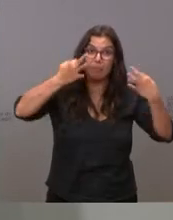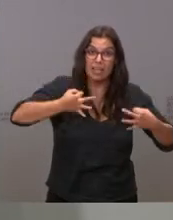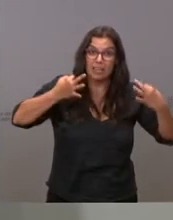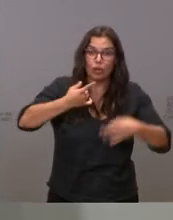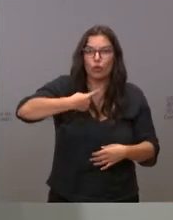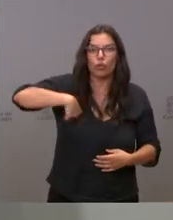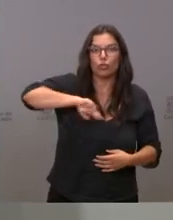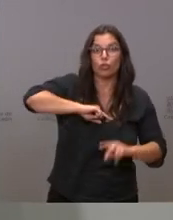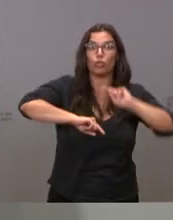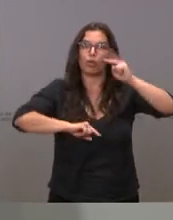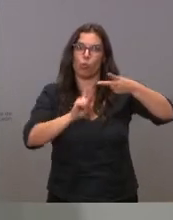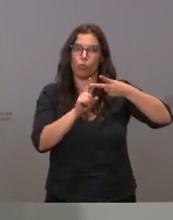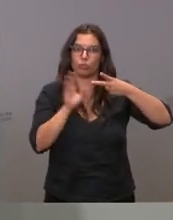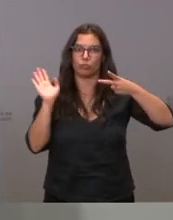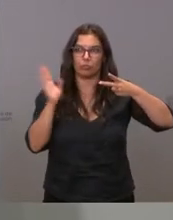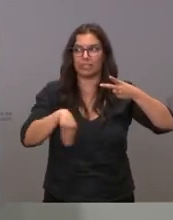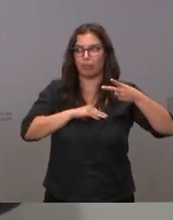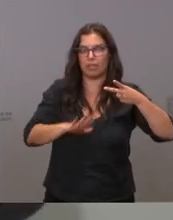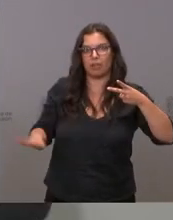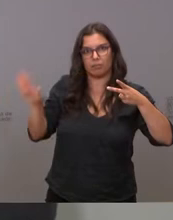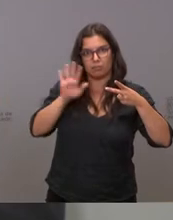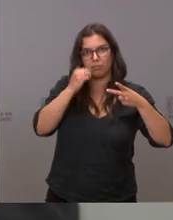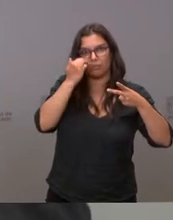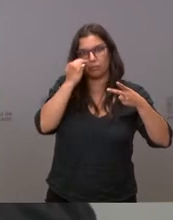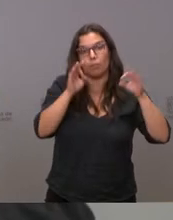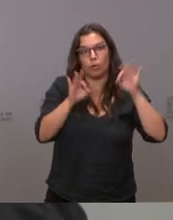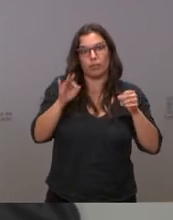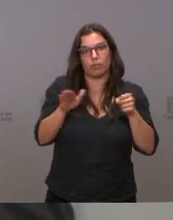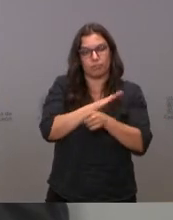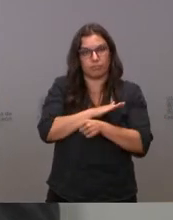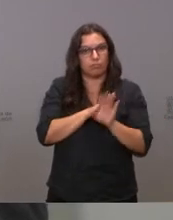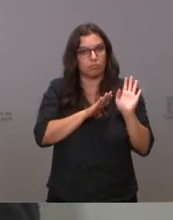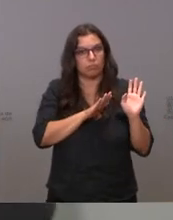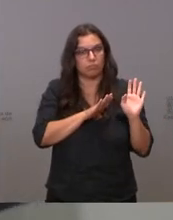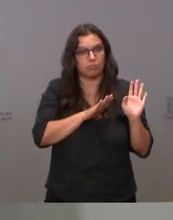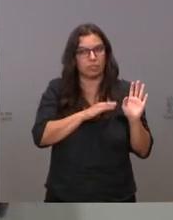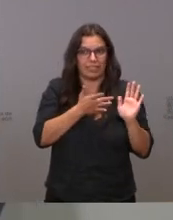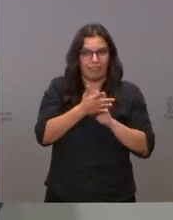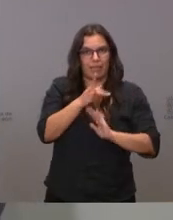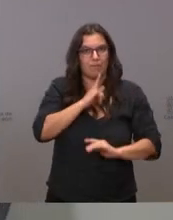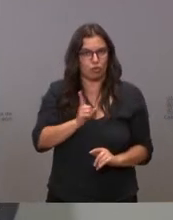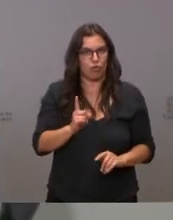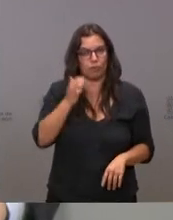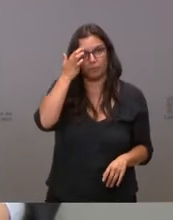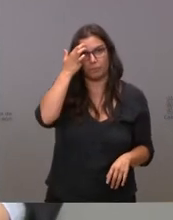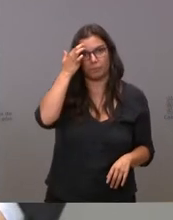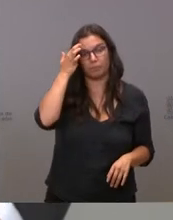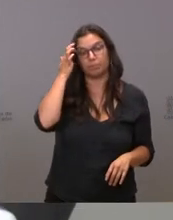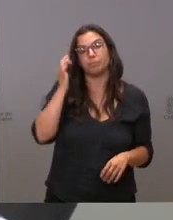los segundos en toda España en porcentaje de población vacunada? Espero